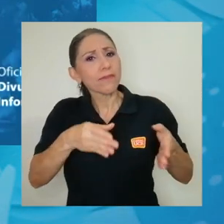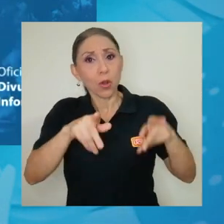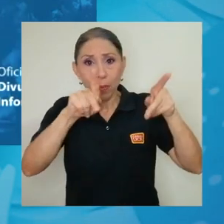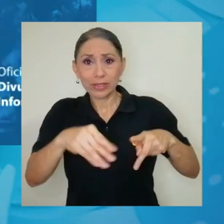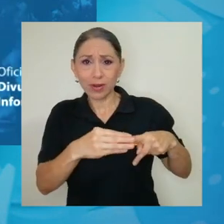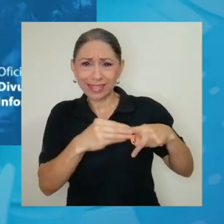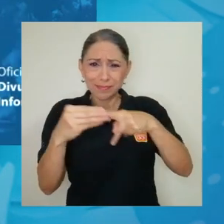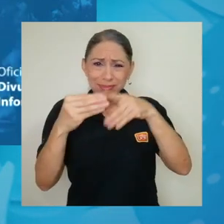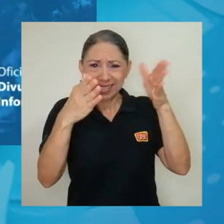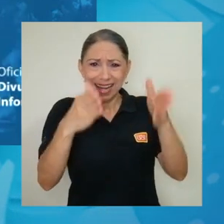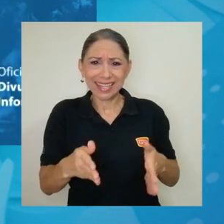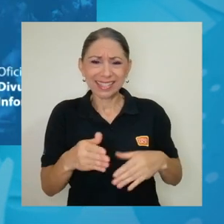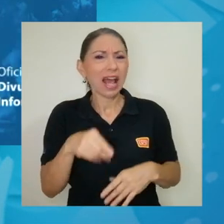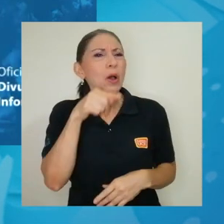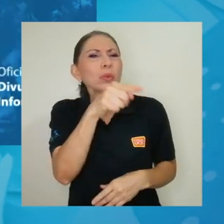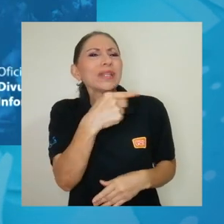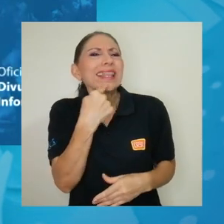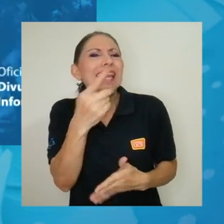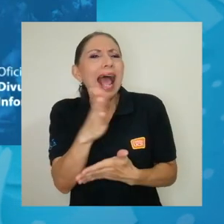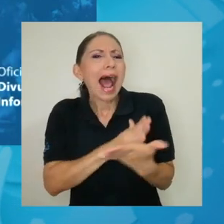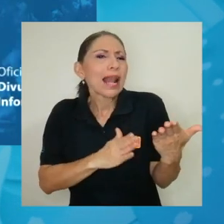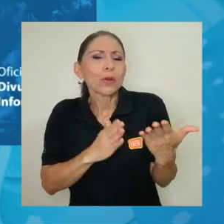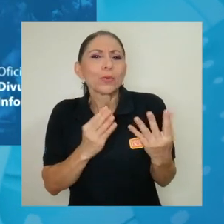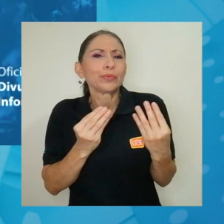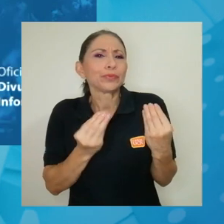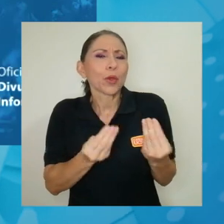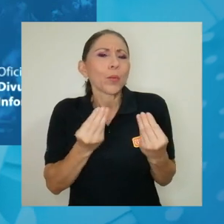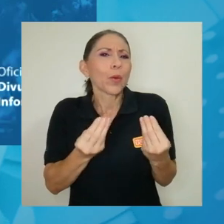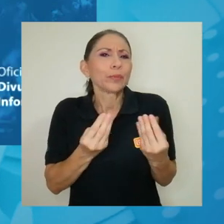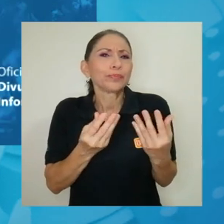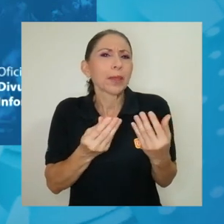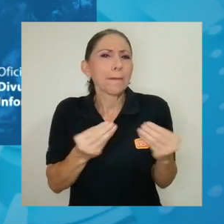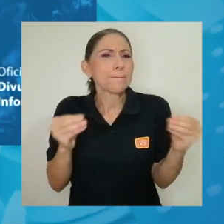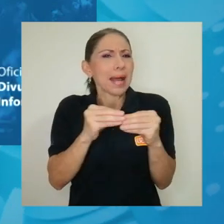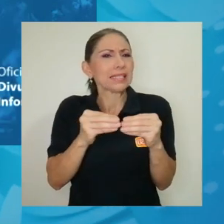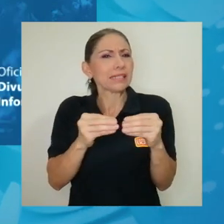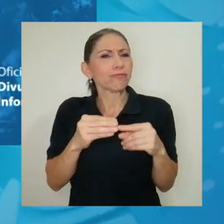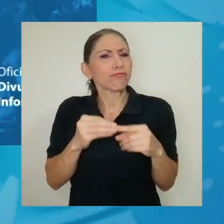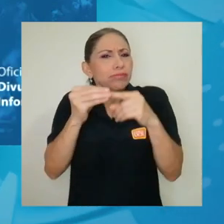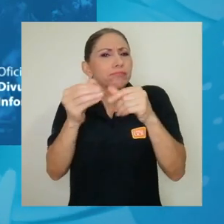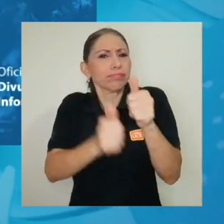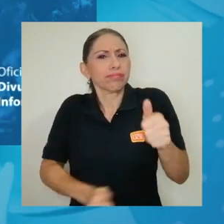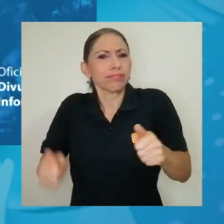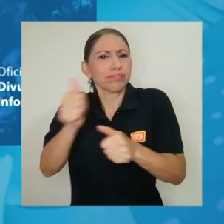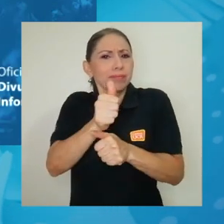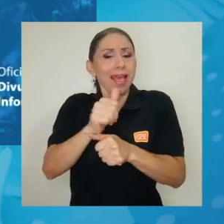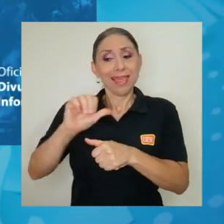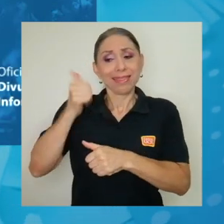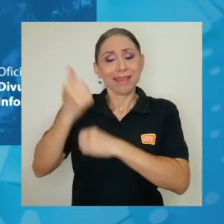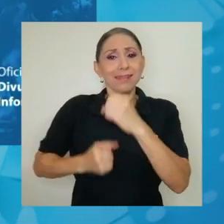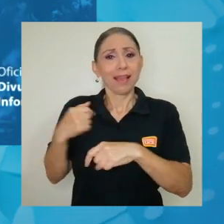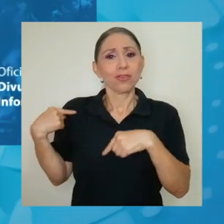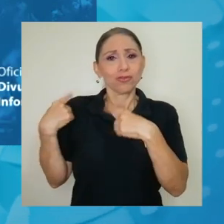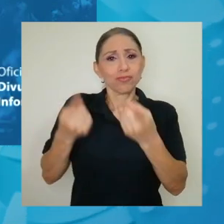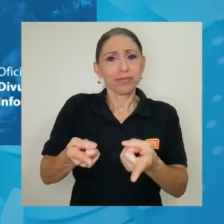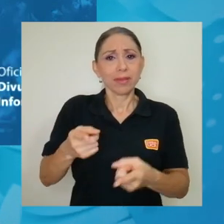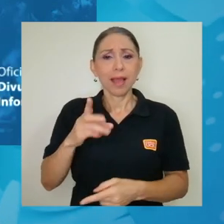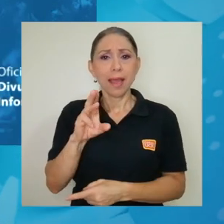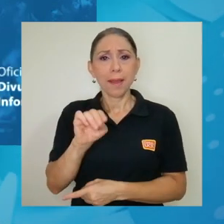especialista en el tema, ¿qué destacaría así muy, muy, muy por encima de todo lo demás de estos 10 años del mío CIMAR?